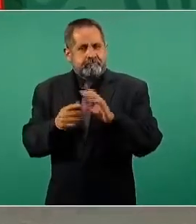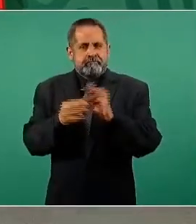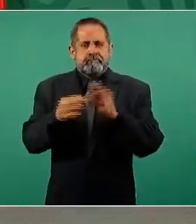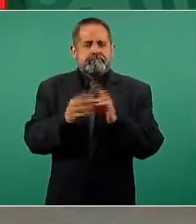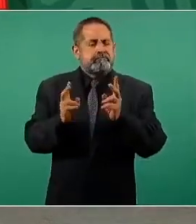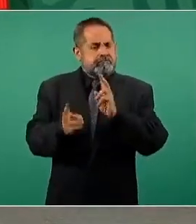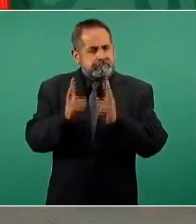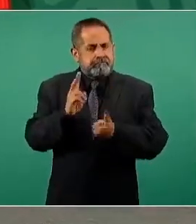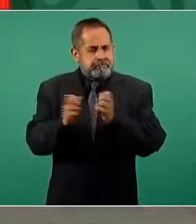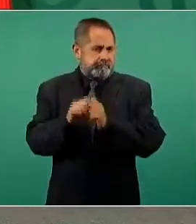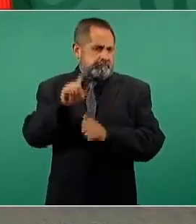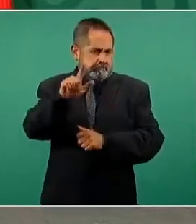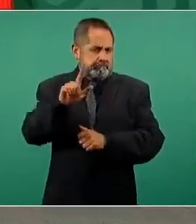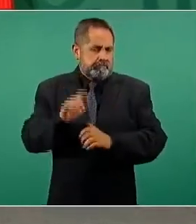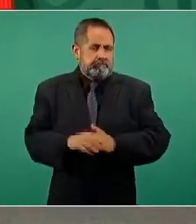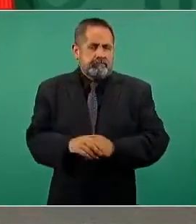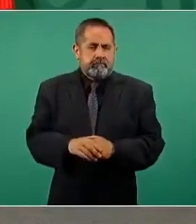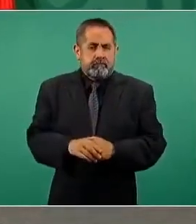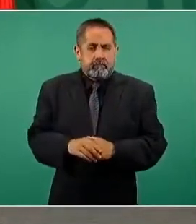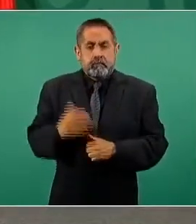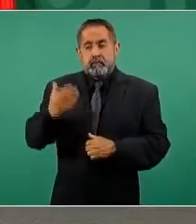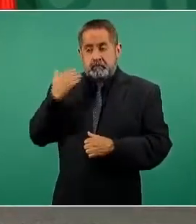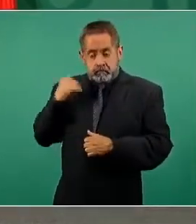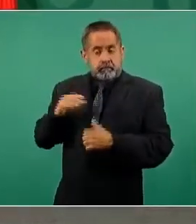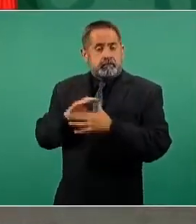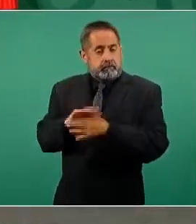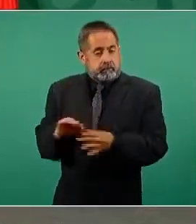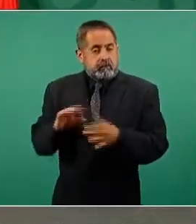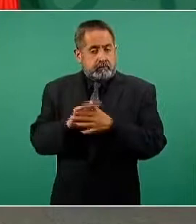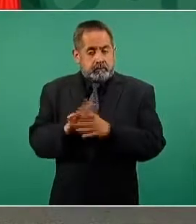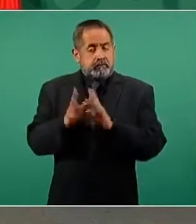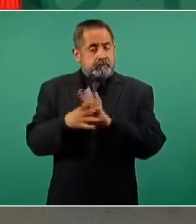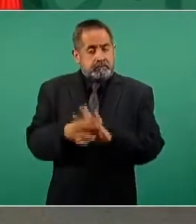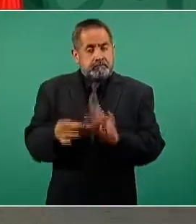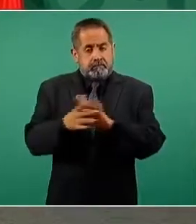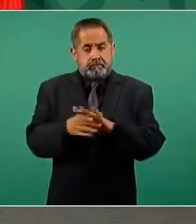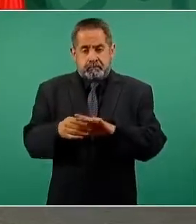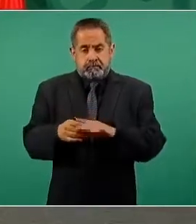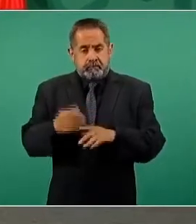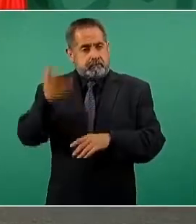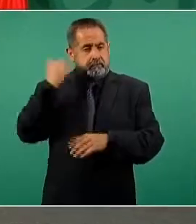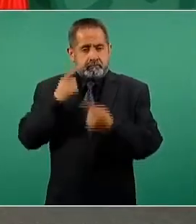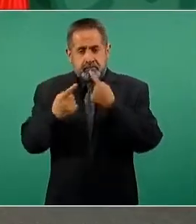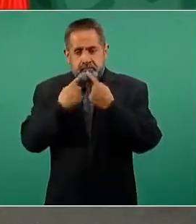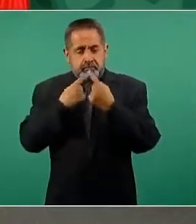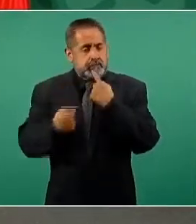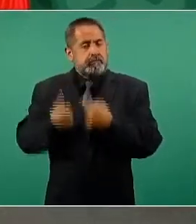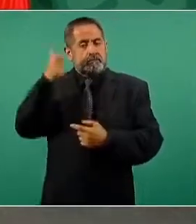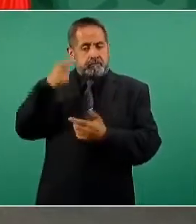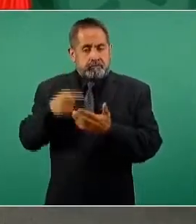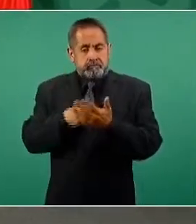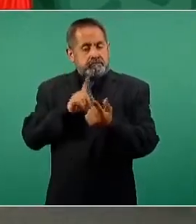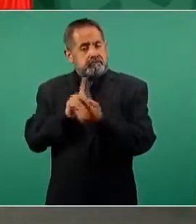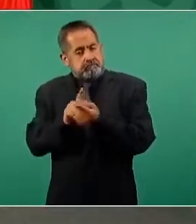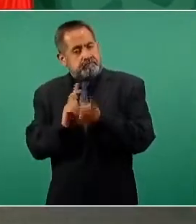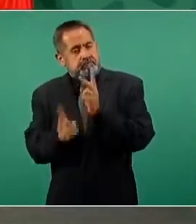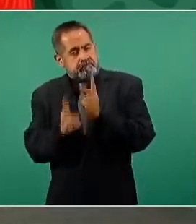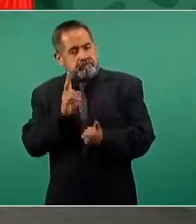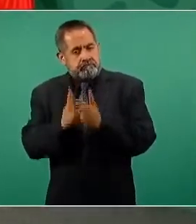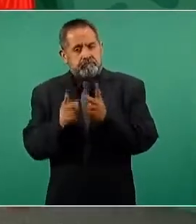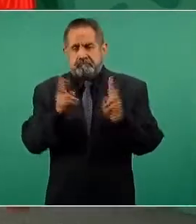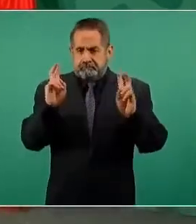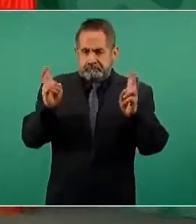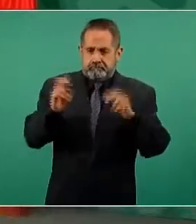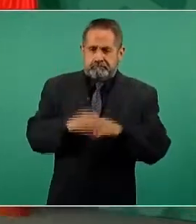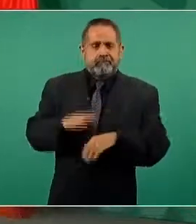ya le hice una explicación cuando hablamos la primera vez sobre este